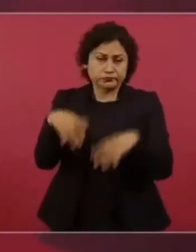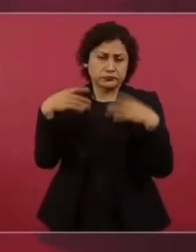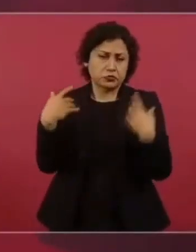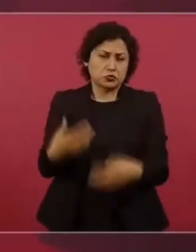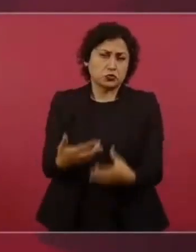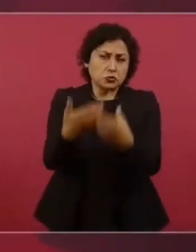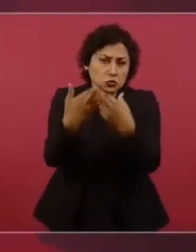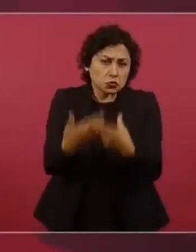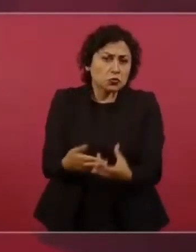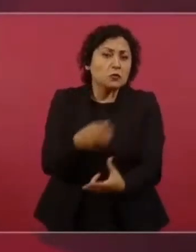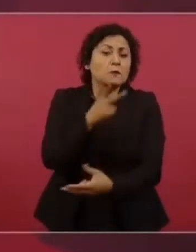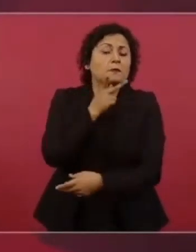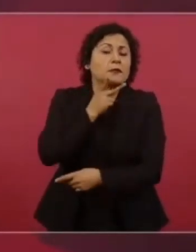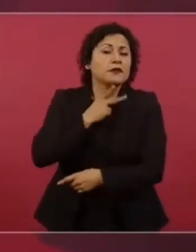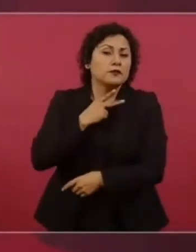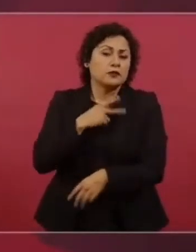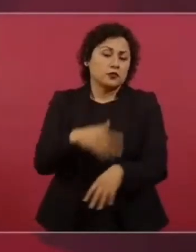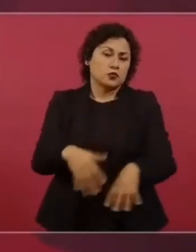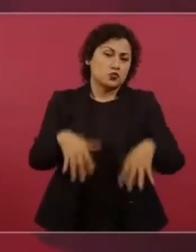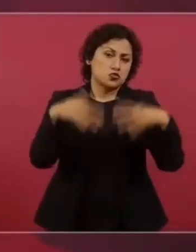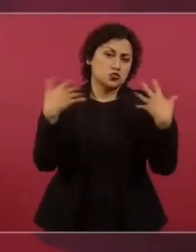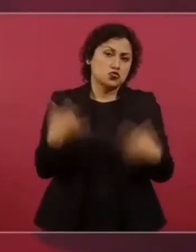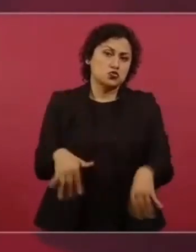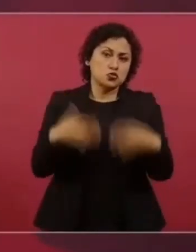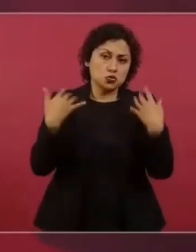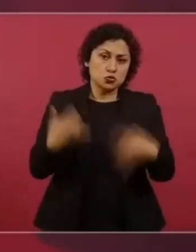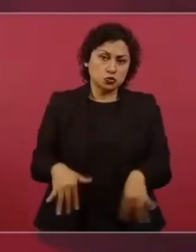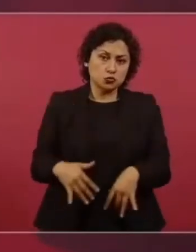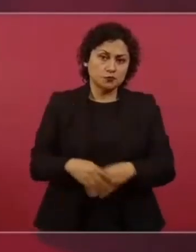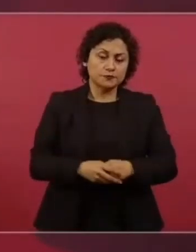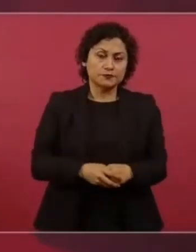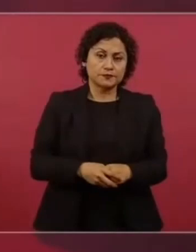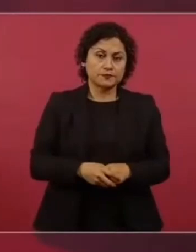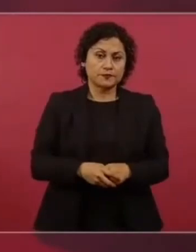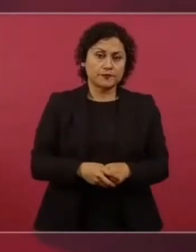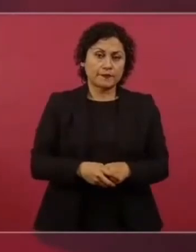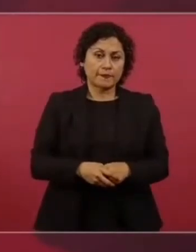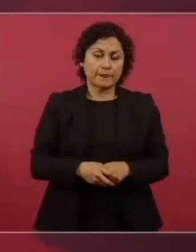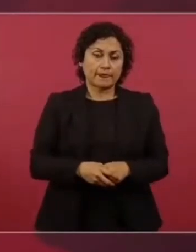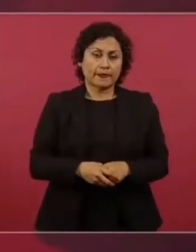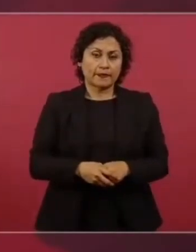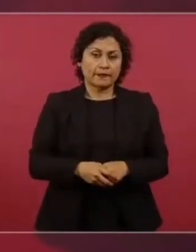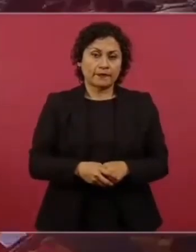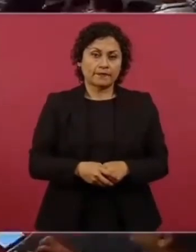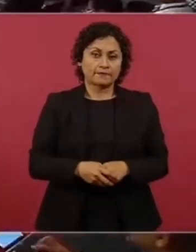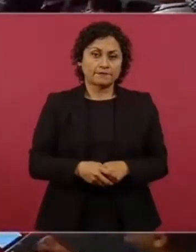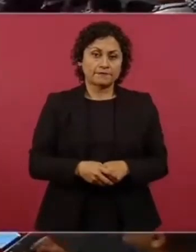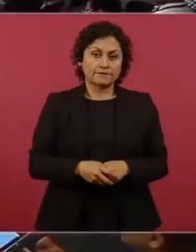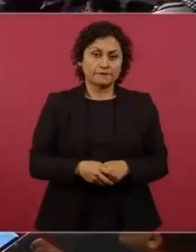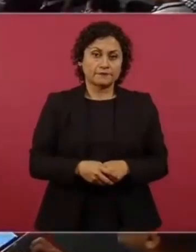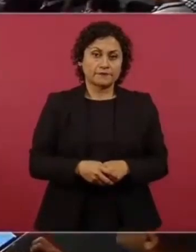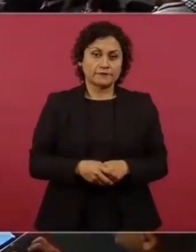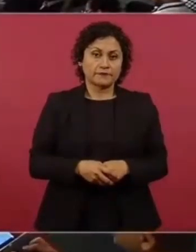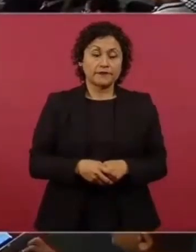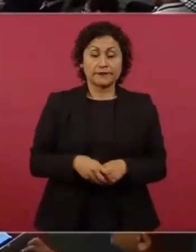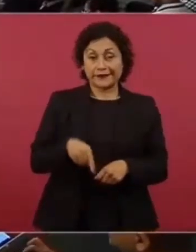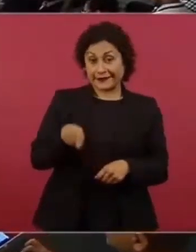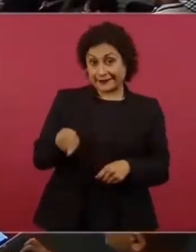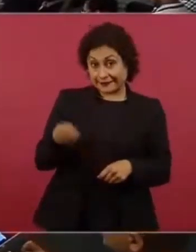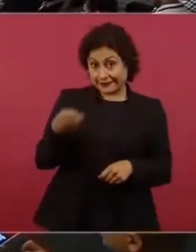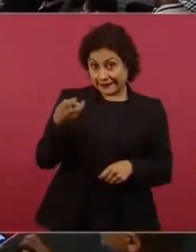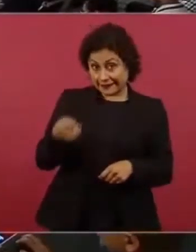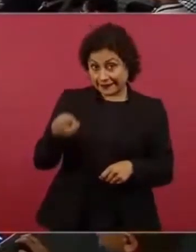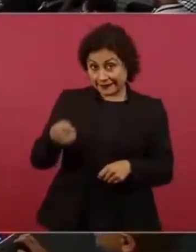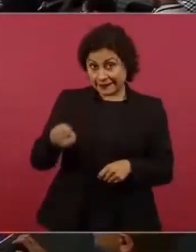es un yacimiento que se entregó en las